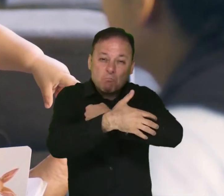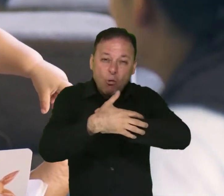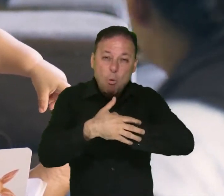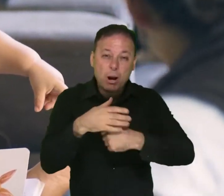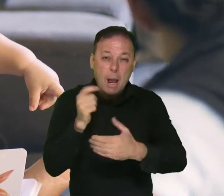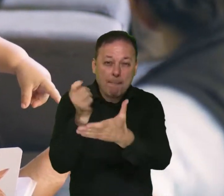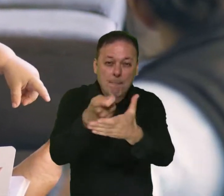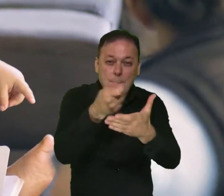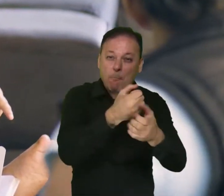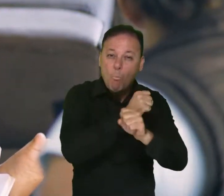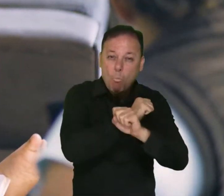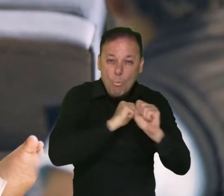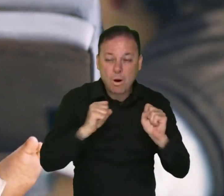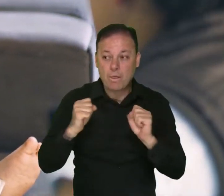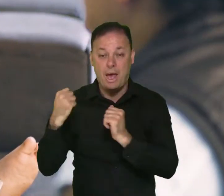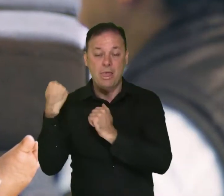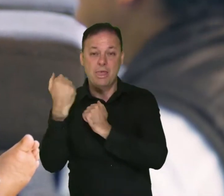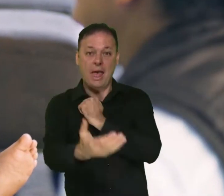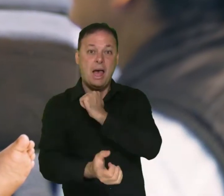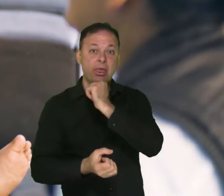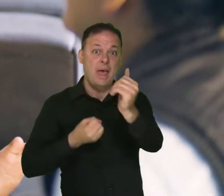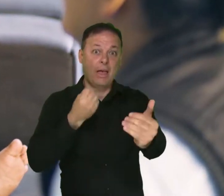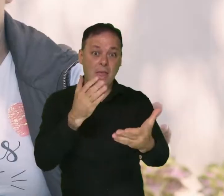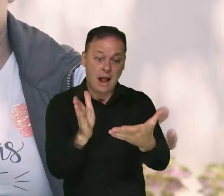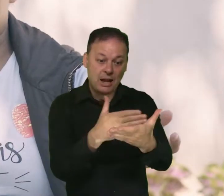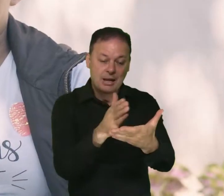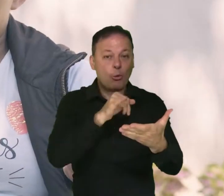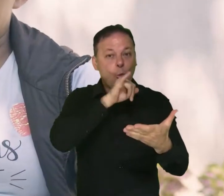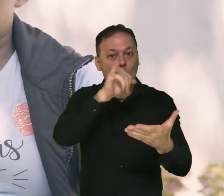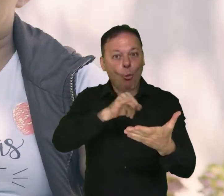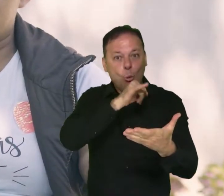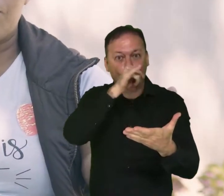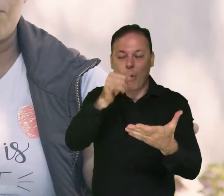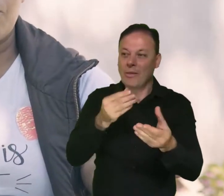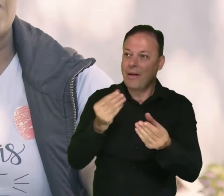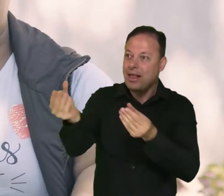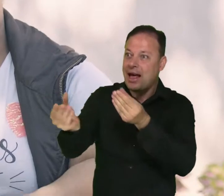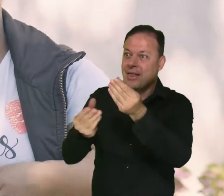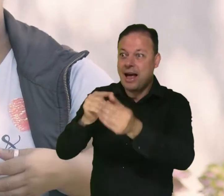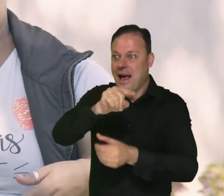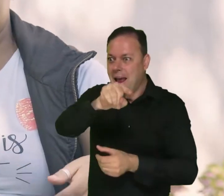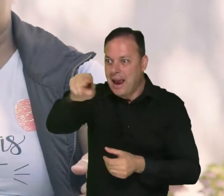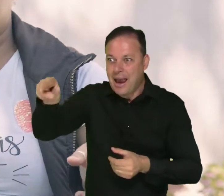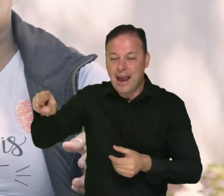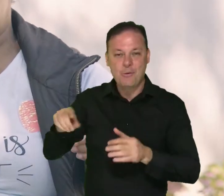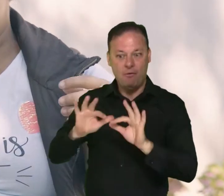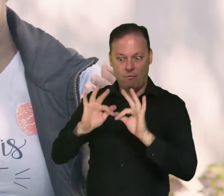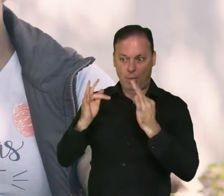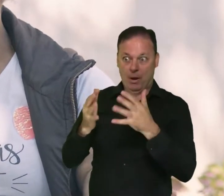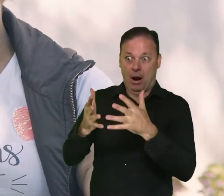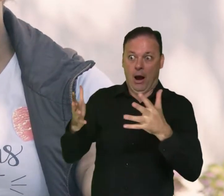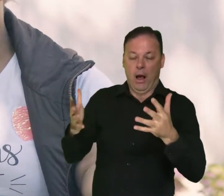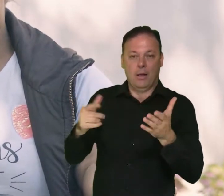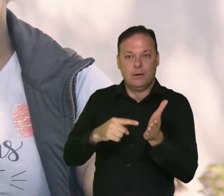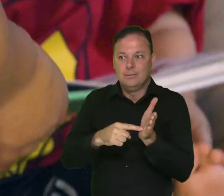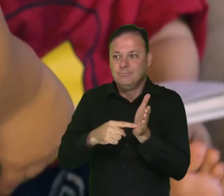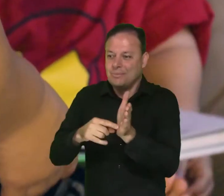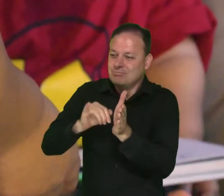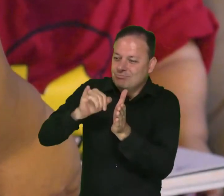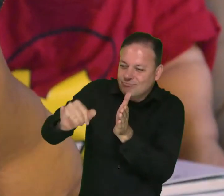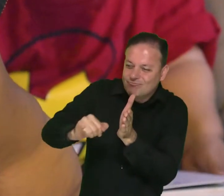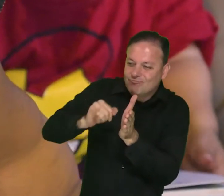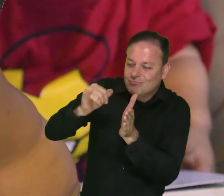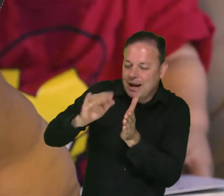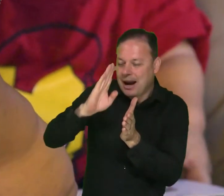un libro de cuentos, porque él también le dio a personas así de escasos recursos y que tienen cinco o seis familias, que